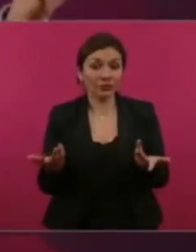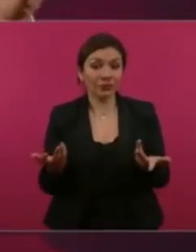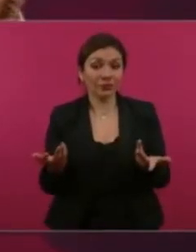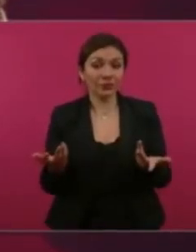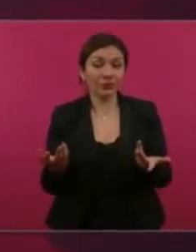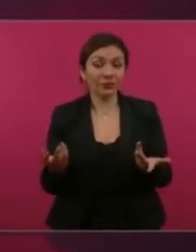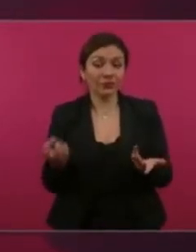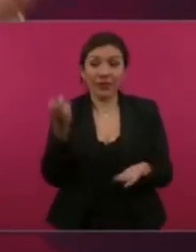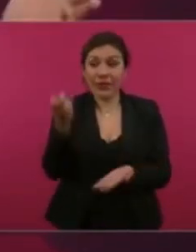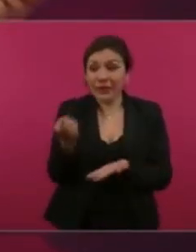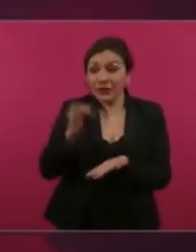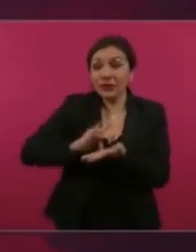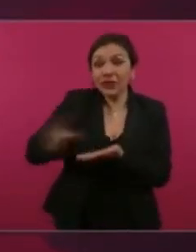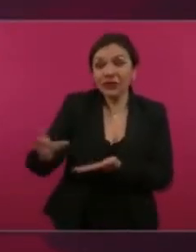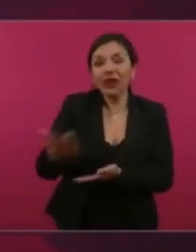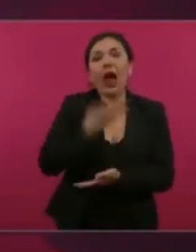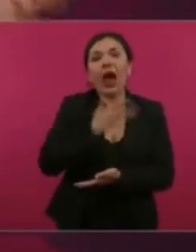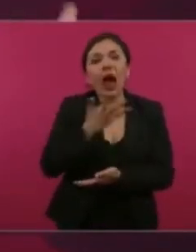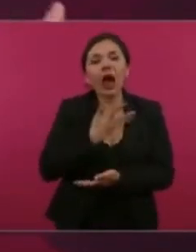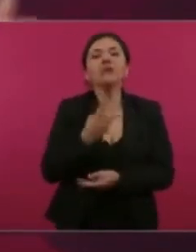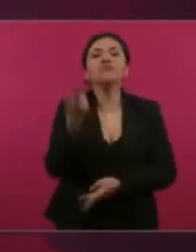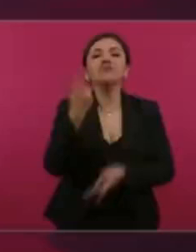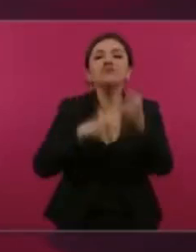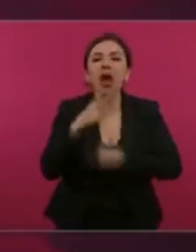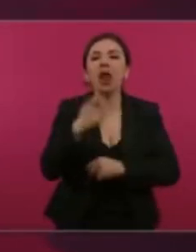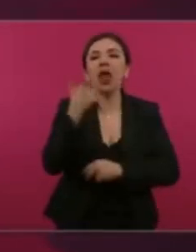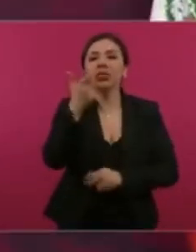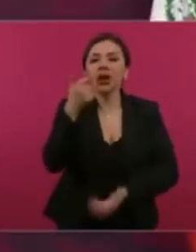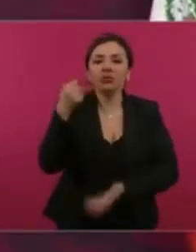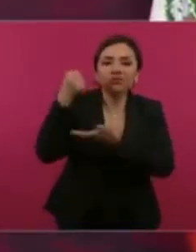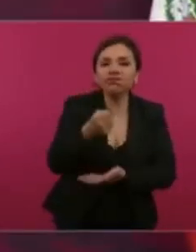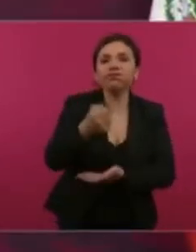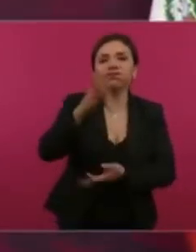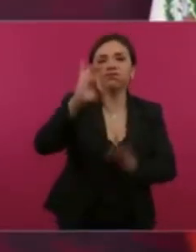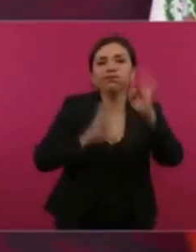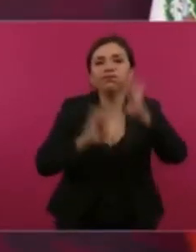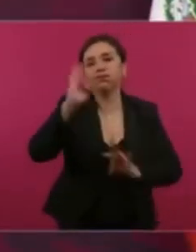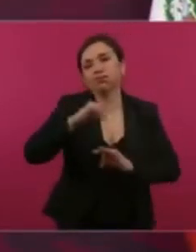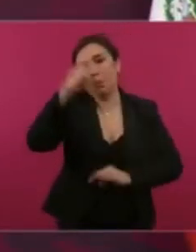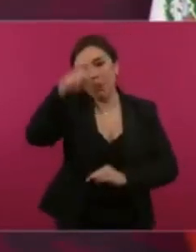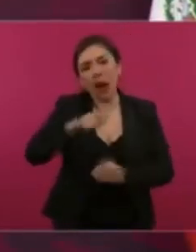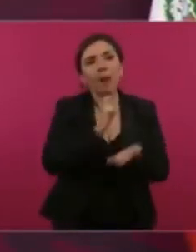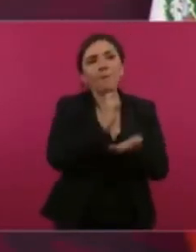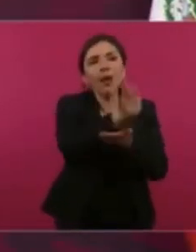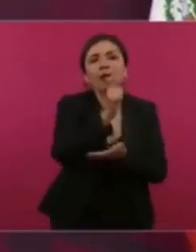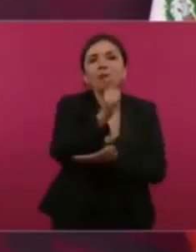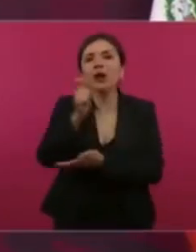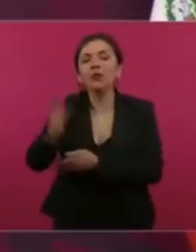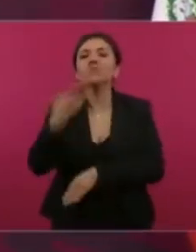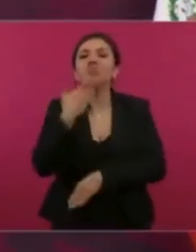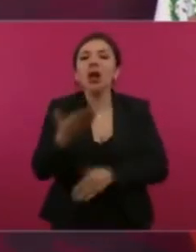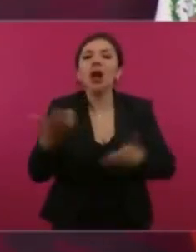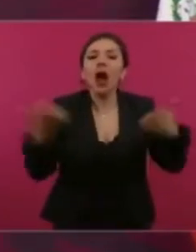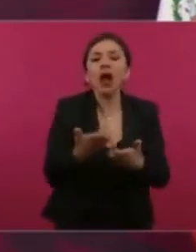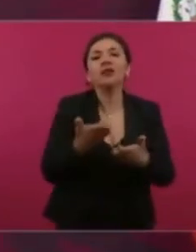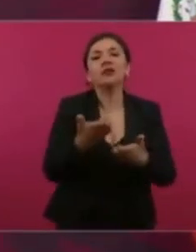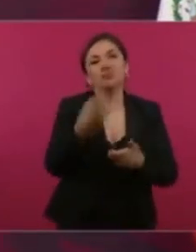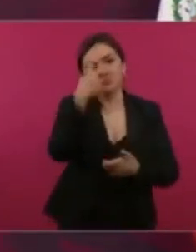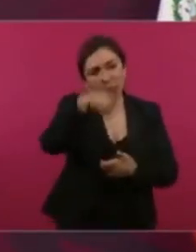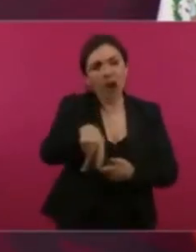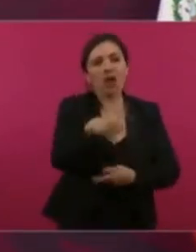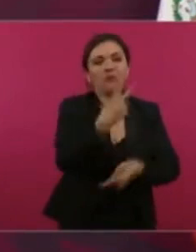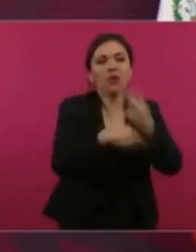es que se obtienen los fondos para financiar el desarrollo, para la educación